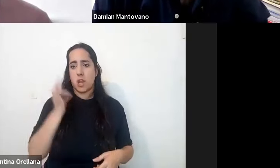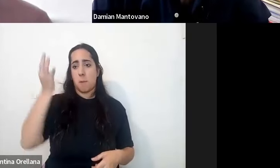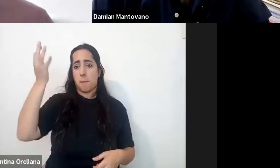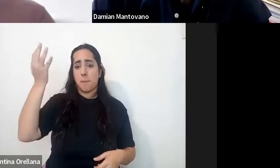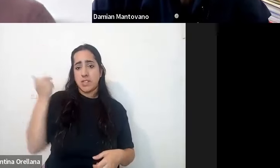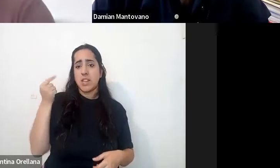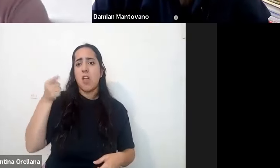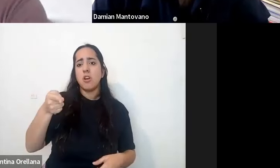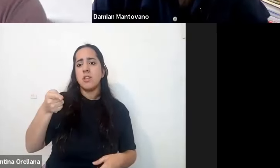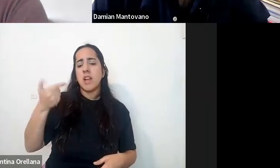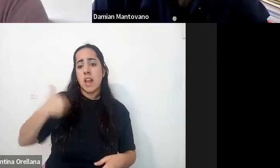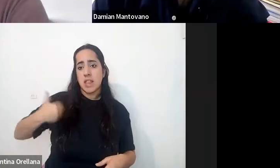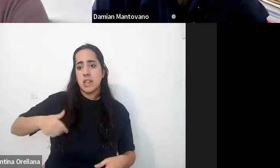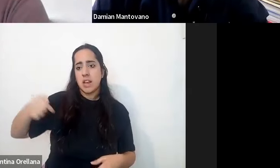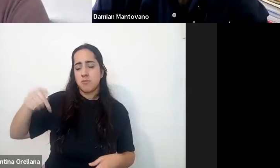Argentina